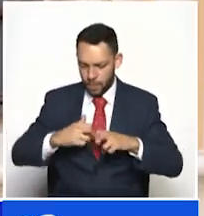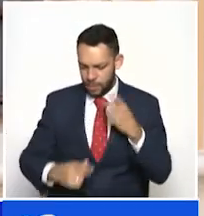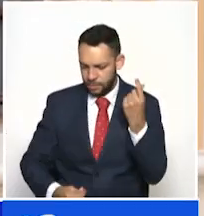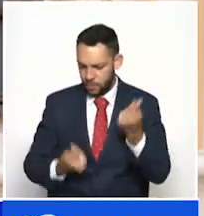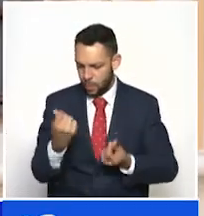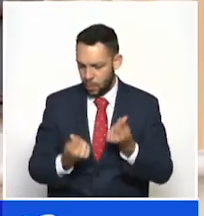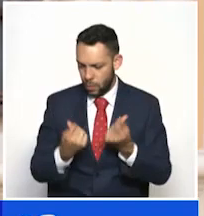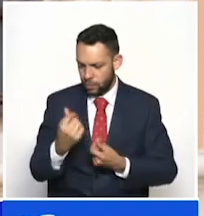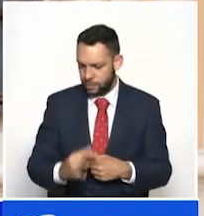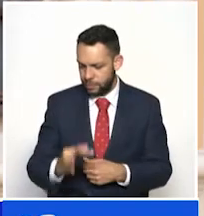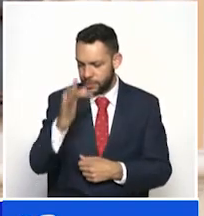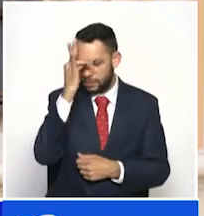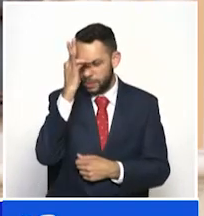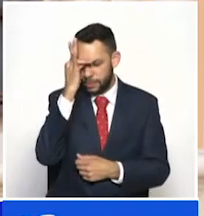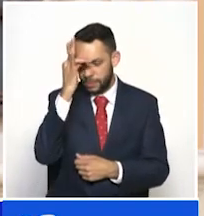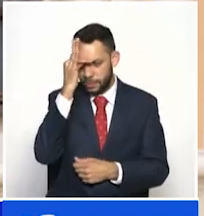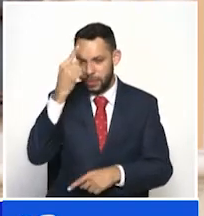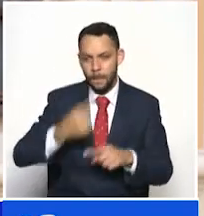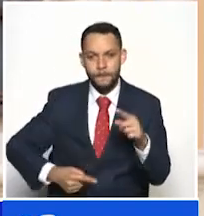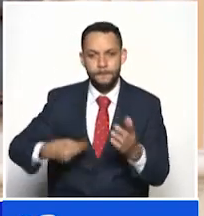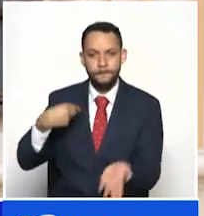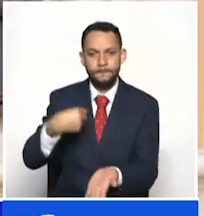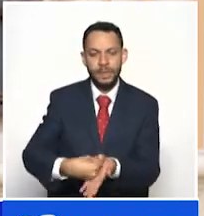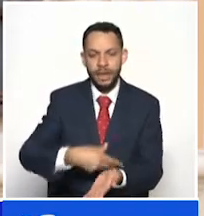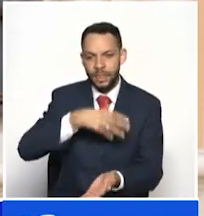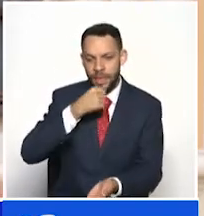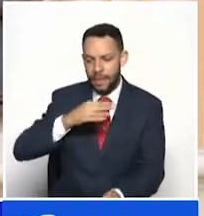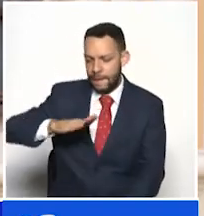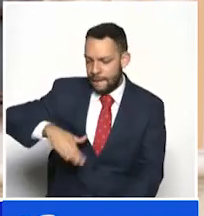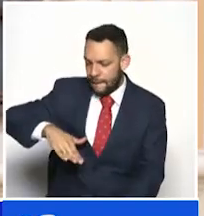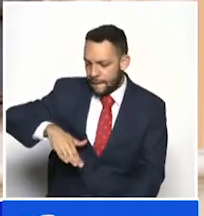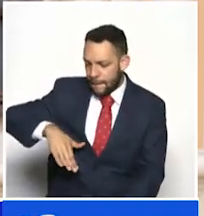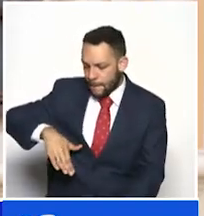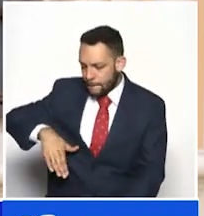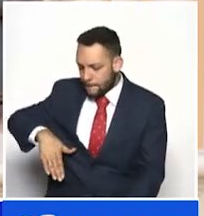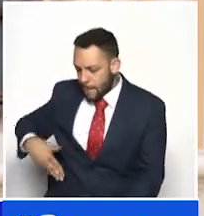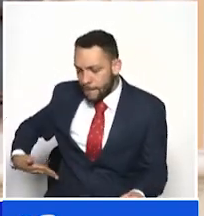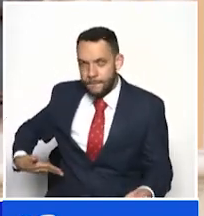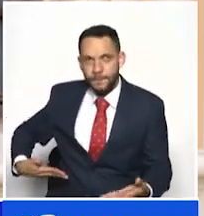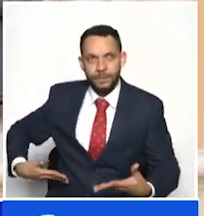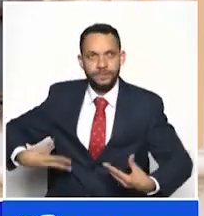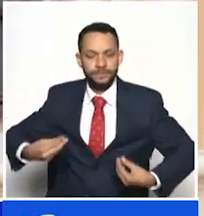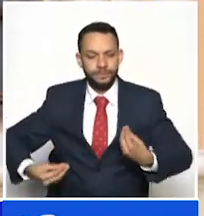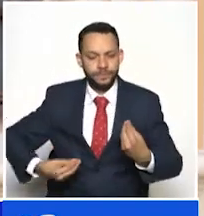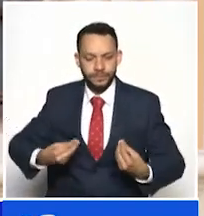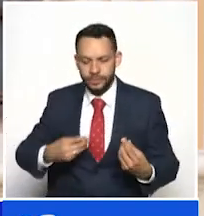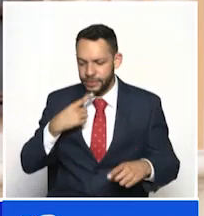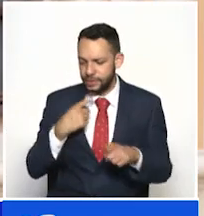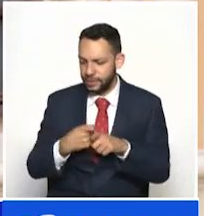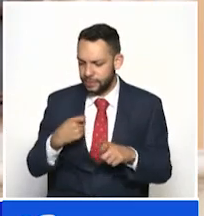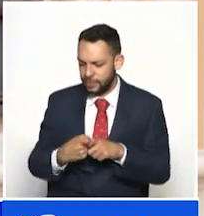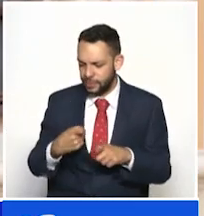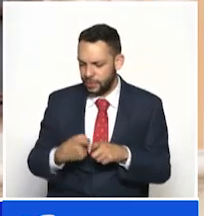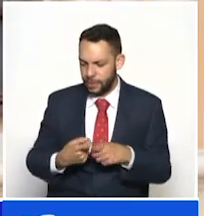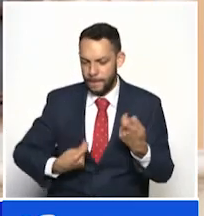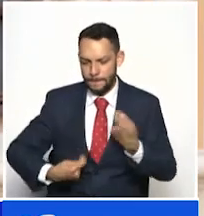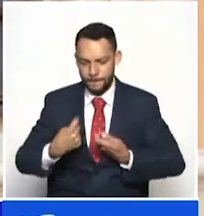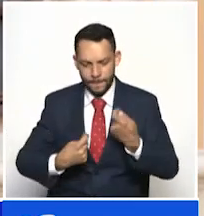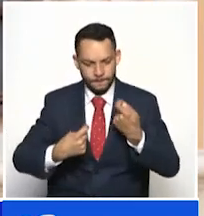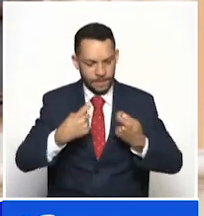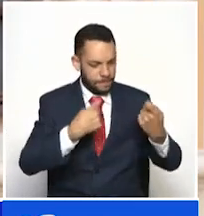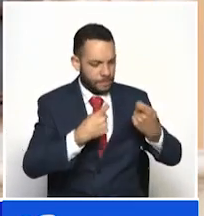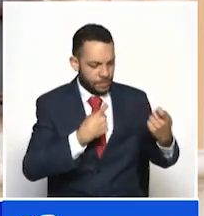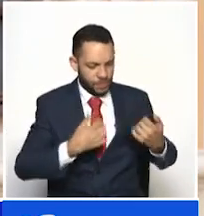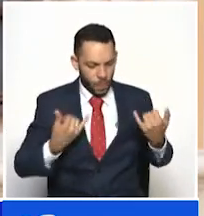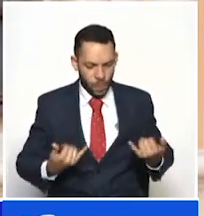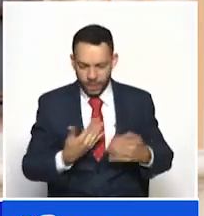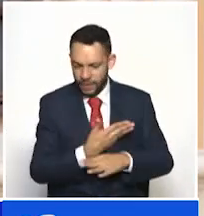hospital el no pago de las EPS que bien de cierto nos llevan a una cartera de la venta de servicios pero que a la